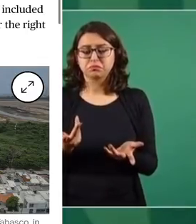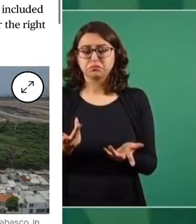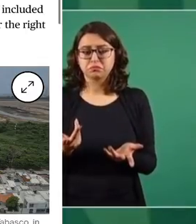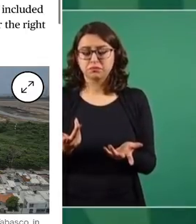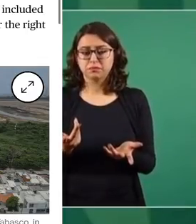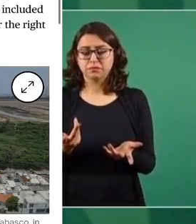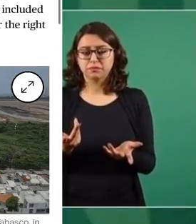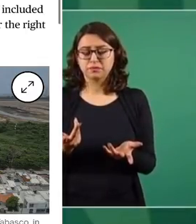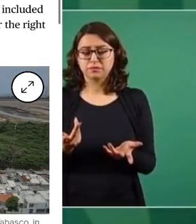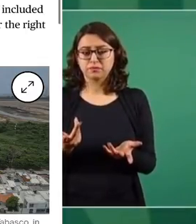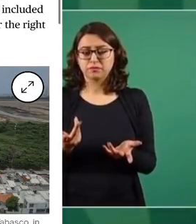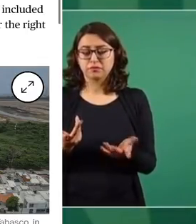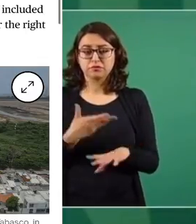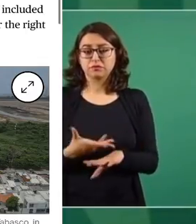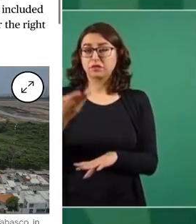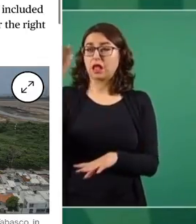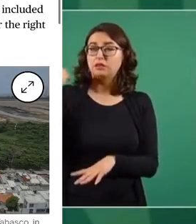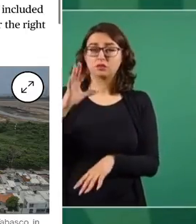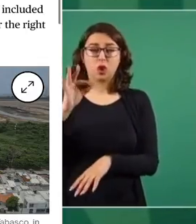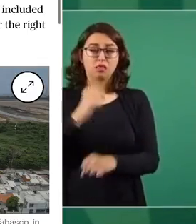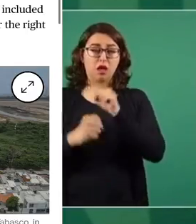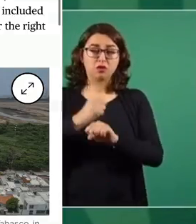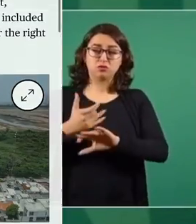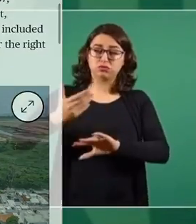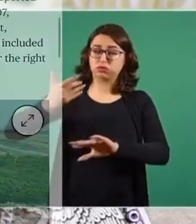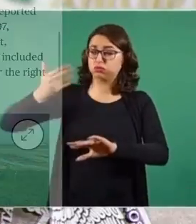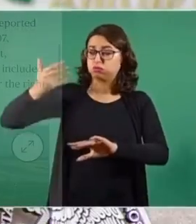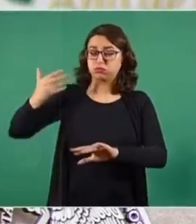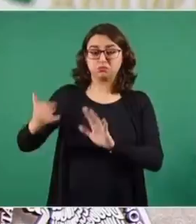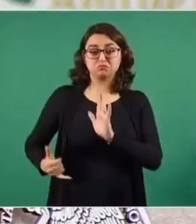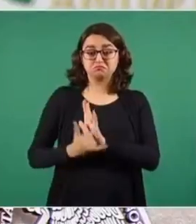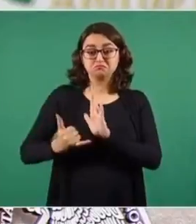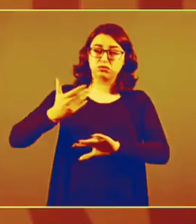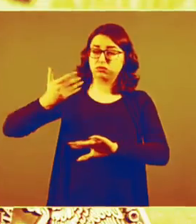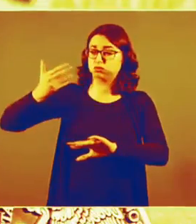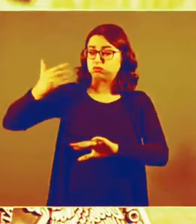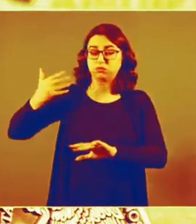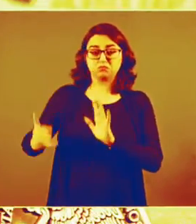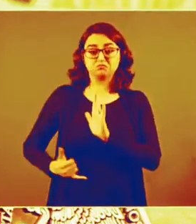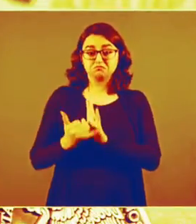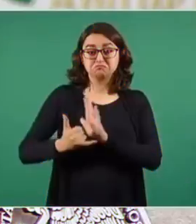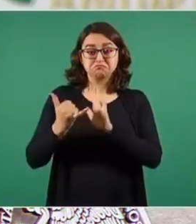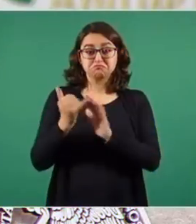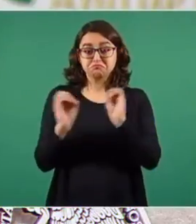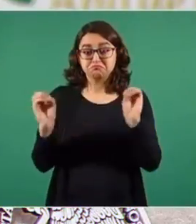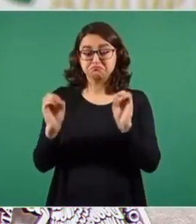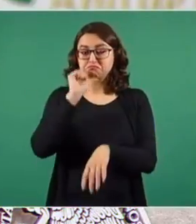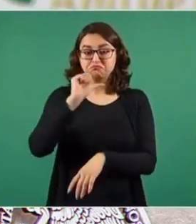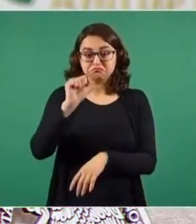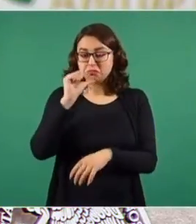acción de este tipo desde hace más de 40 años. Y Brumberg nunca dijo nada. Y Brumberg nunca dijo nada